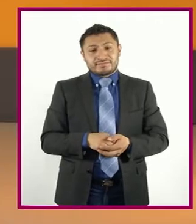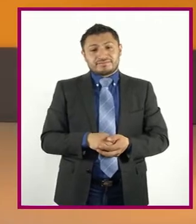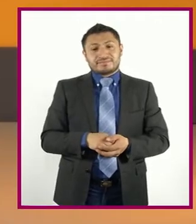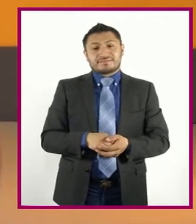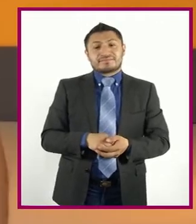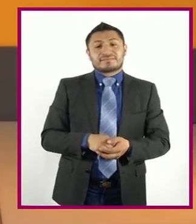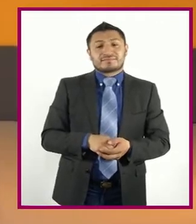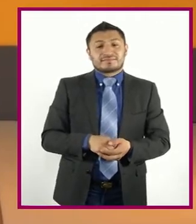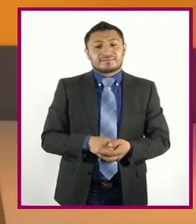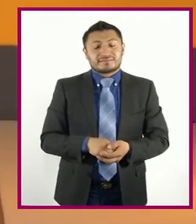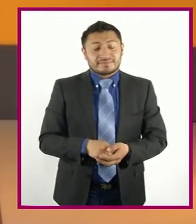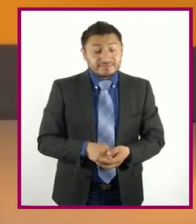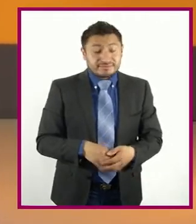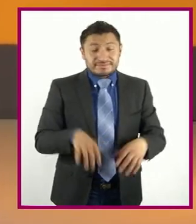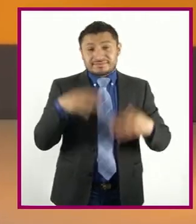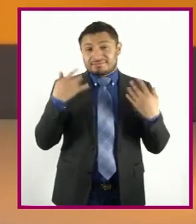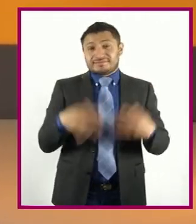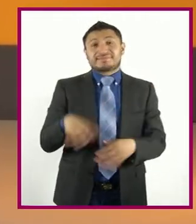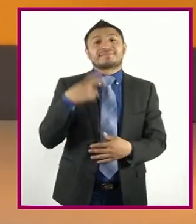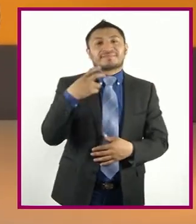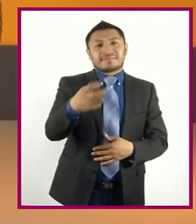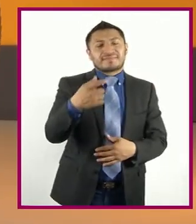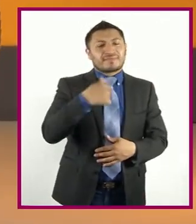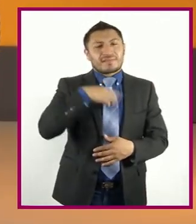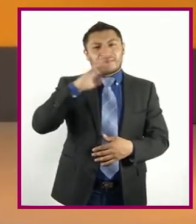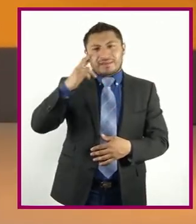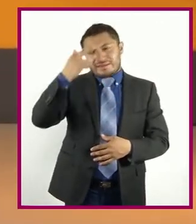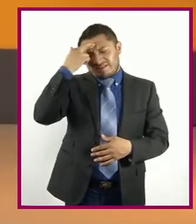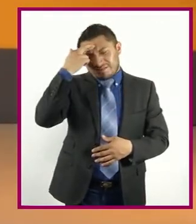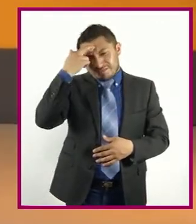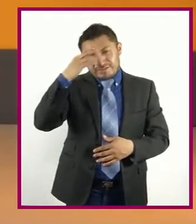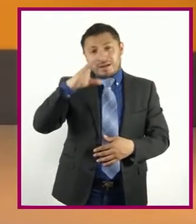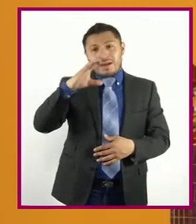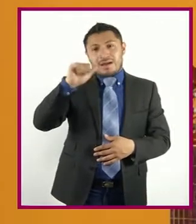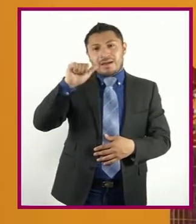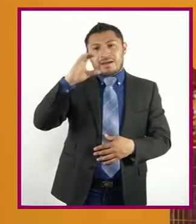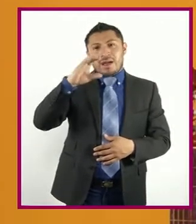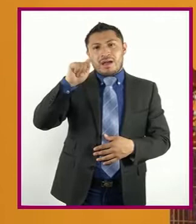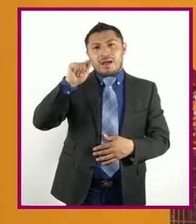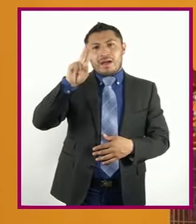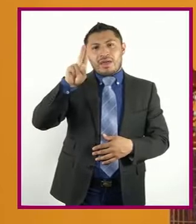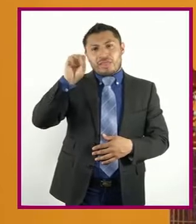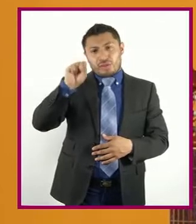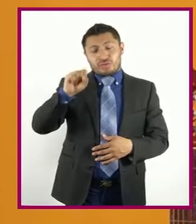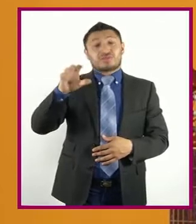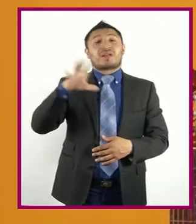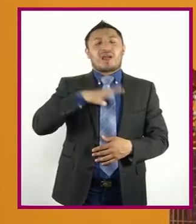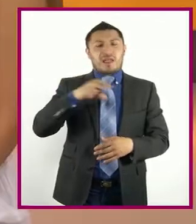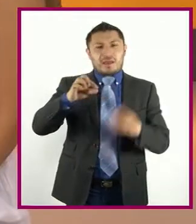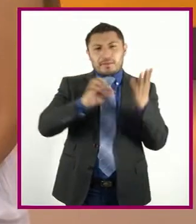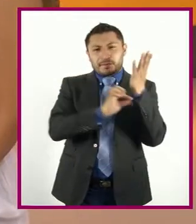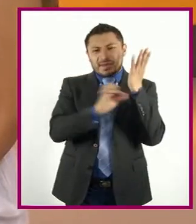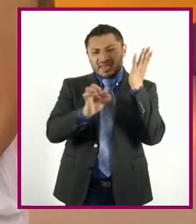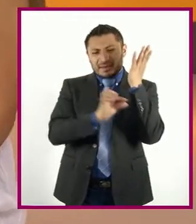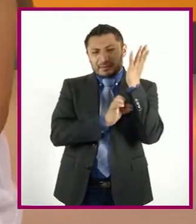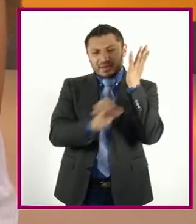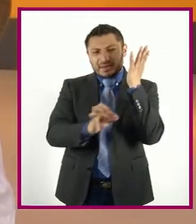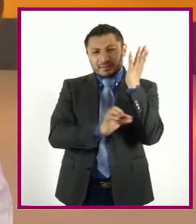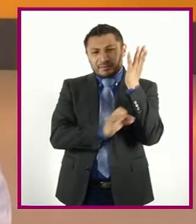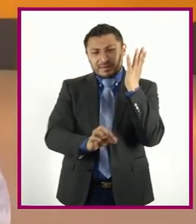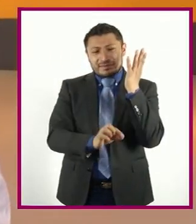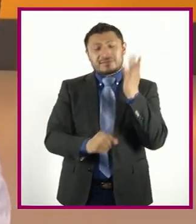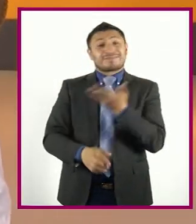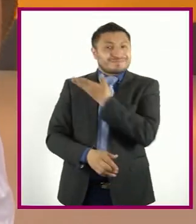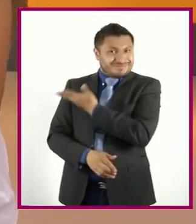Ay Esto Me recuerda A los cactus Que aunque estén Llenos de espinas L